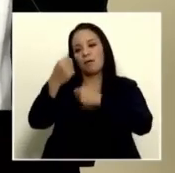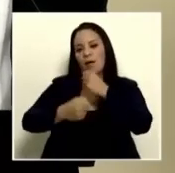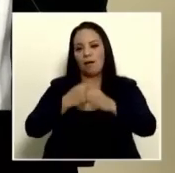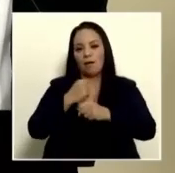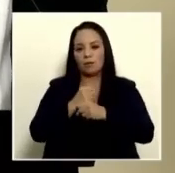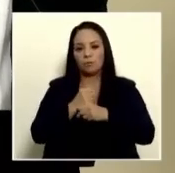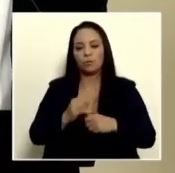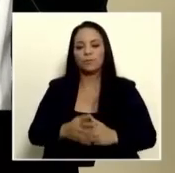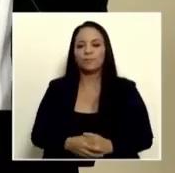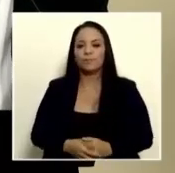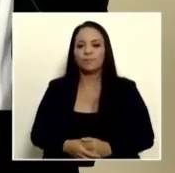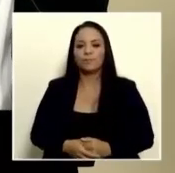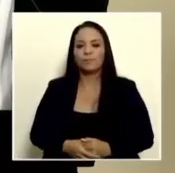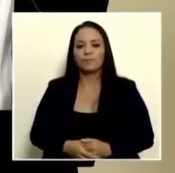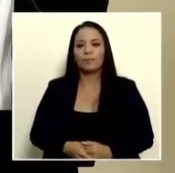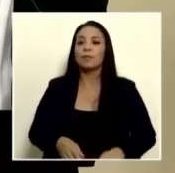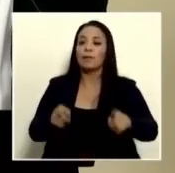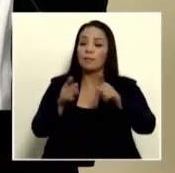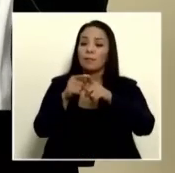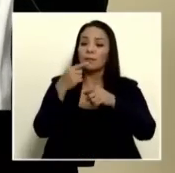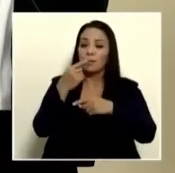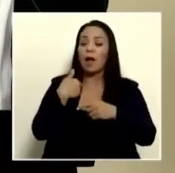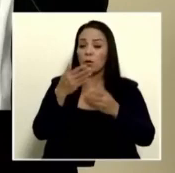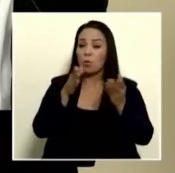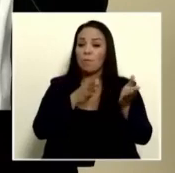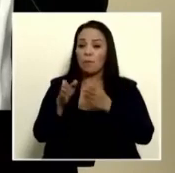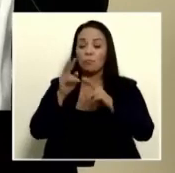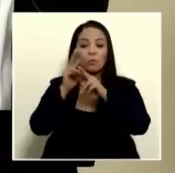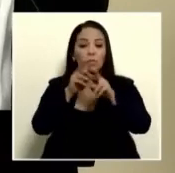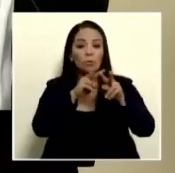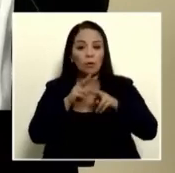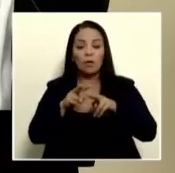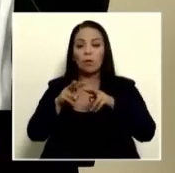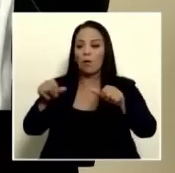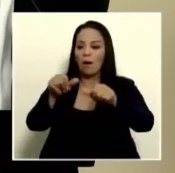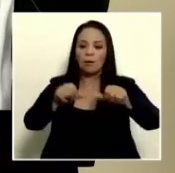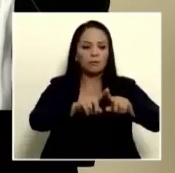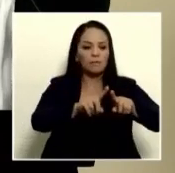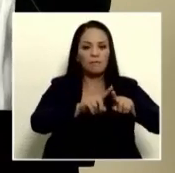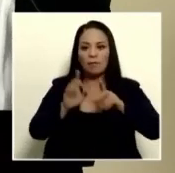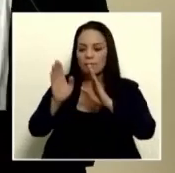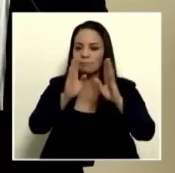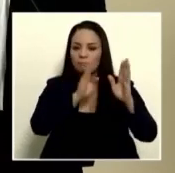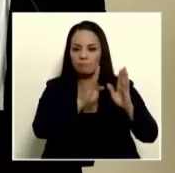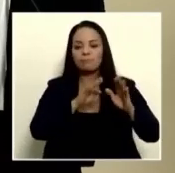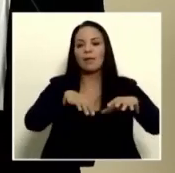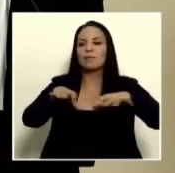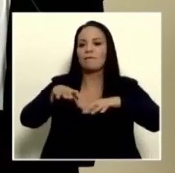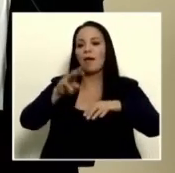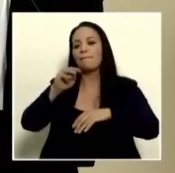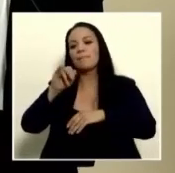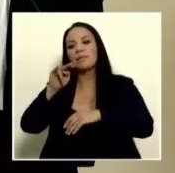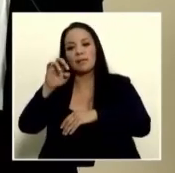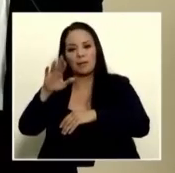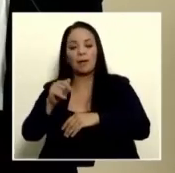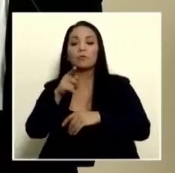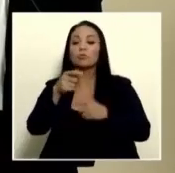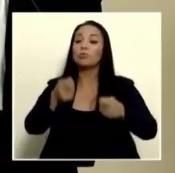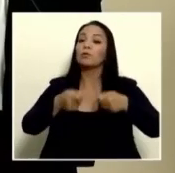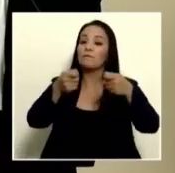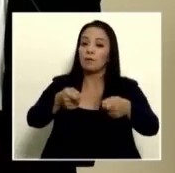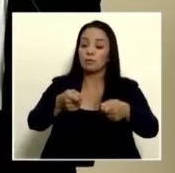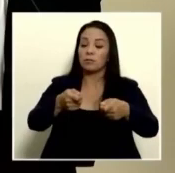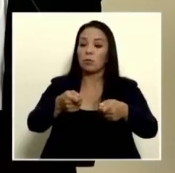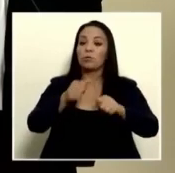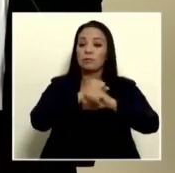también quiero decir que si existe un plan de monitoreo y valoración de las áreas intervenidas por la actividad minera esto es una notificación que